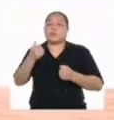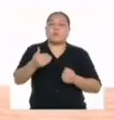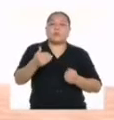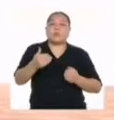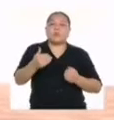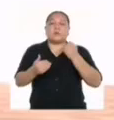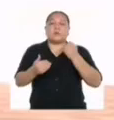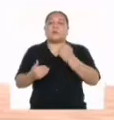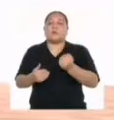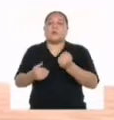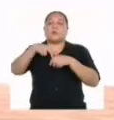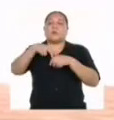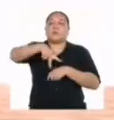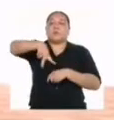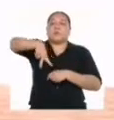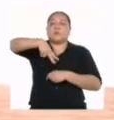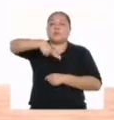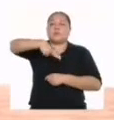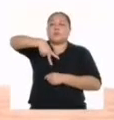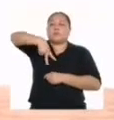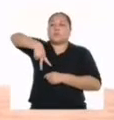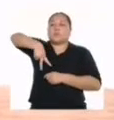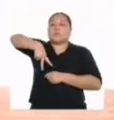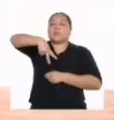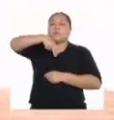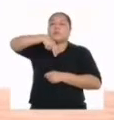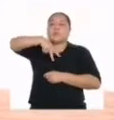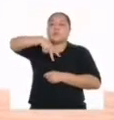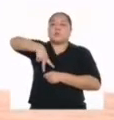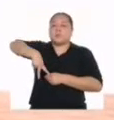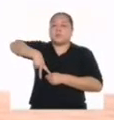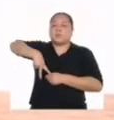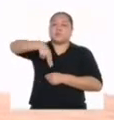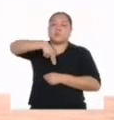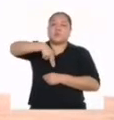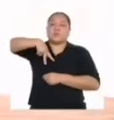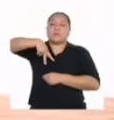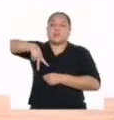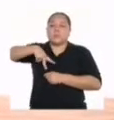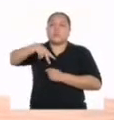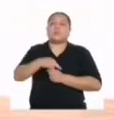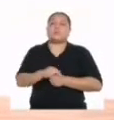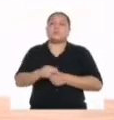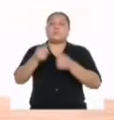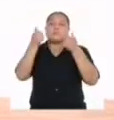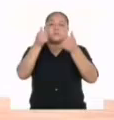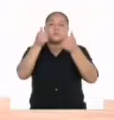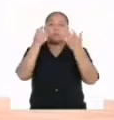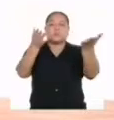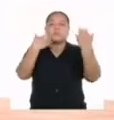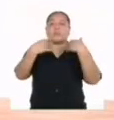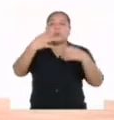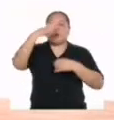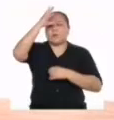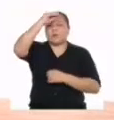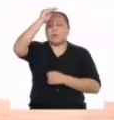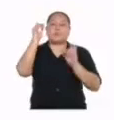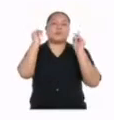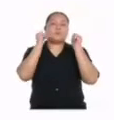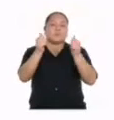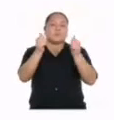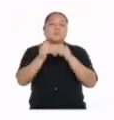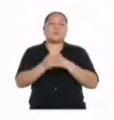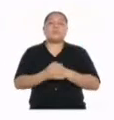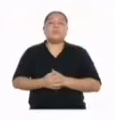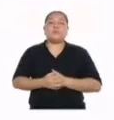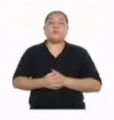Y regresamos tijera, vamos Bajamos, arriba Muy bien, vamos chicos, excelente